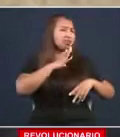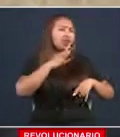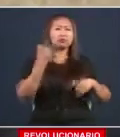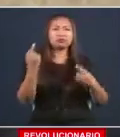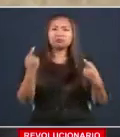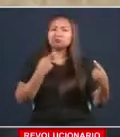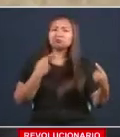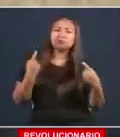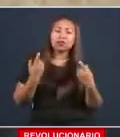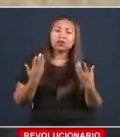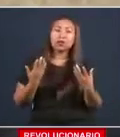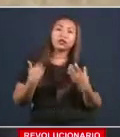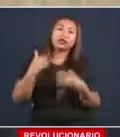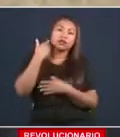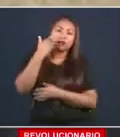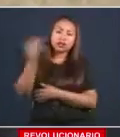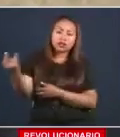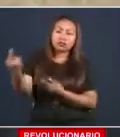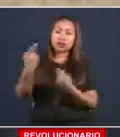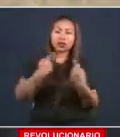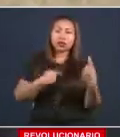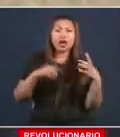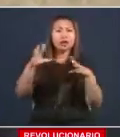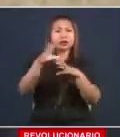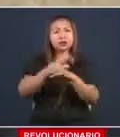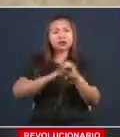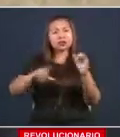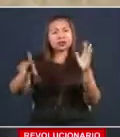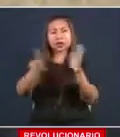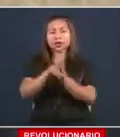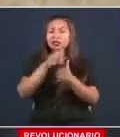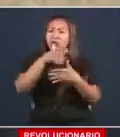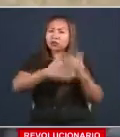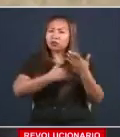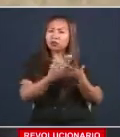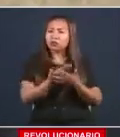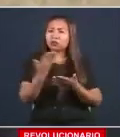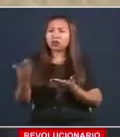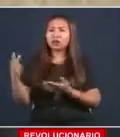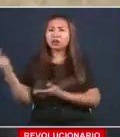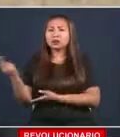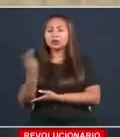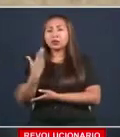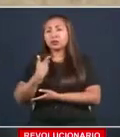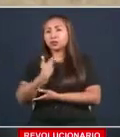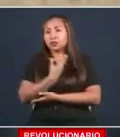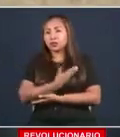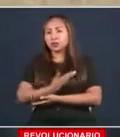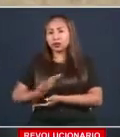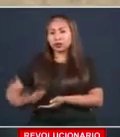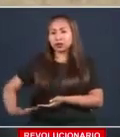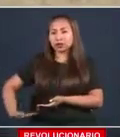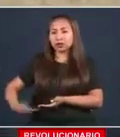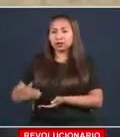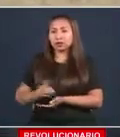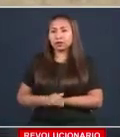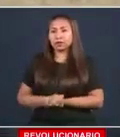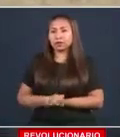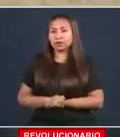Es fácil venir aquí y hacer leña del árbol caído del vicepresidente, del presidente.